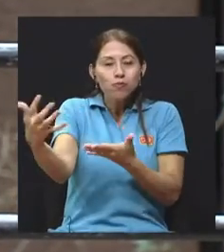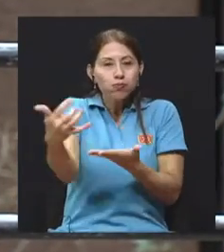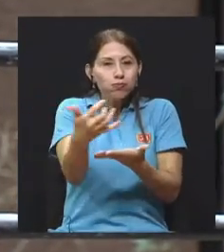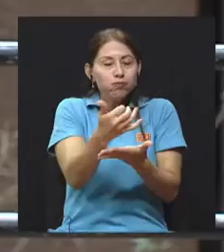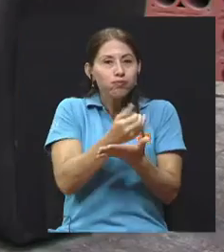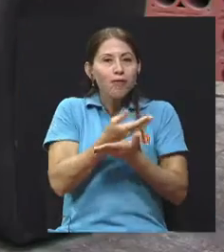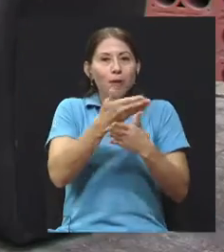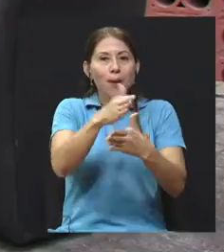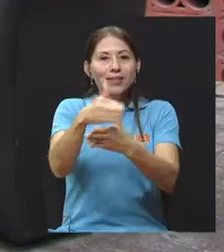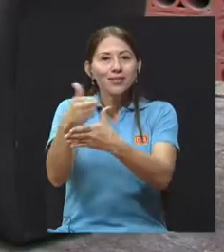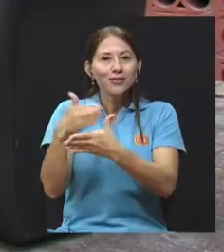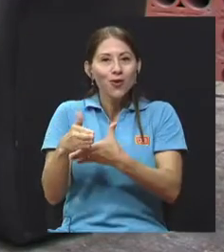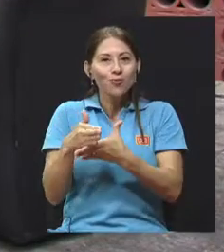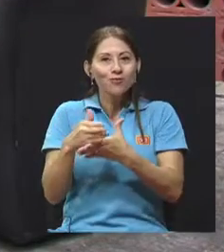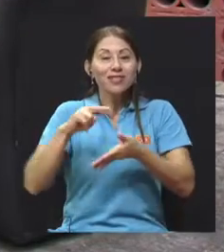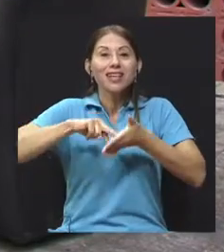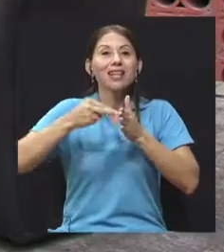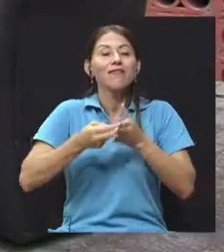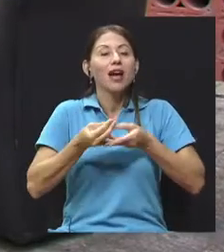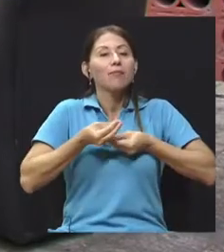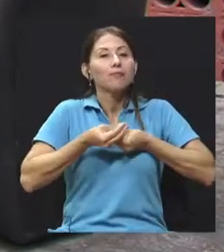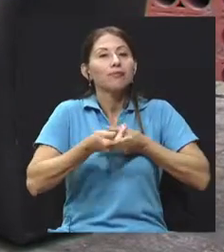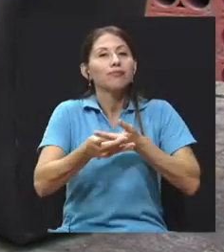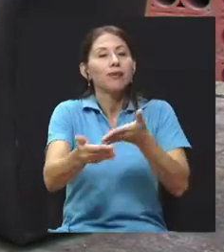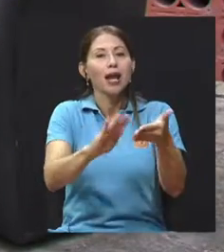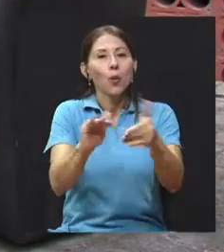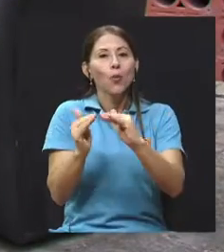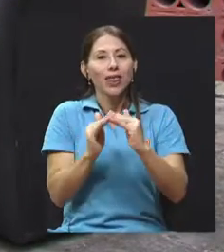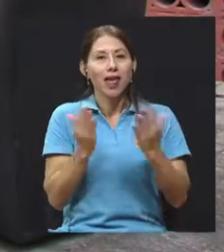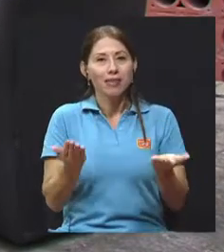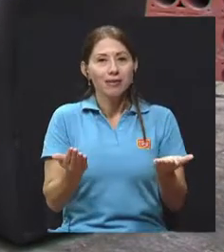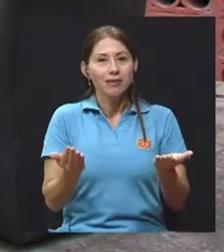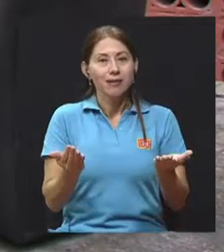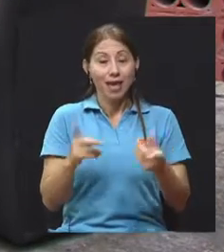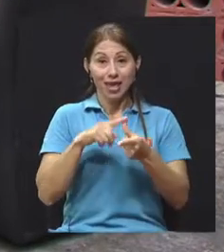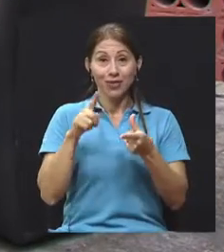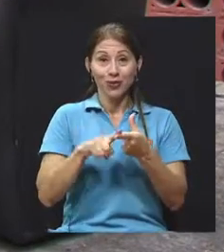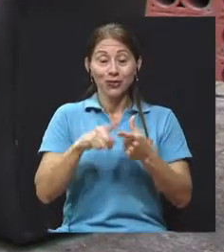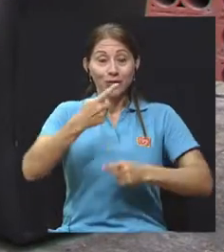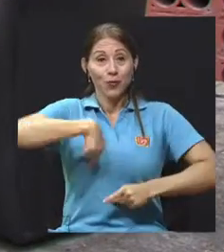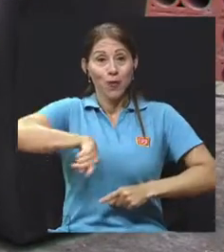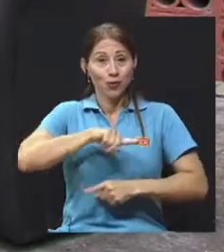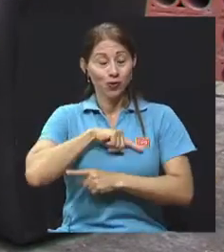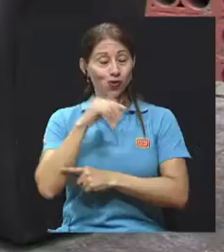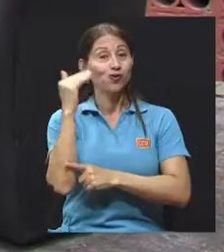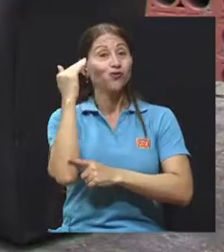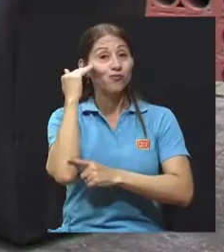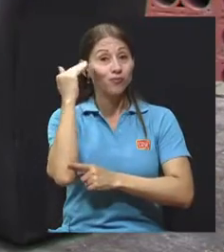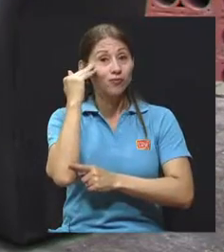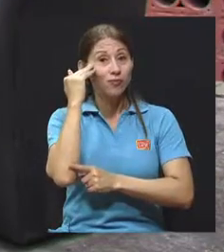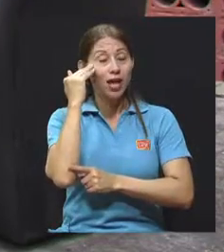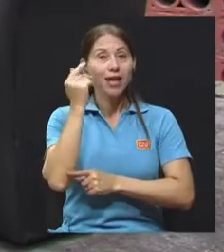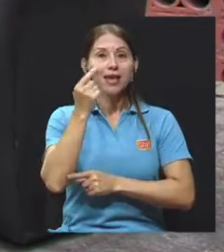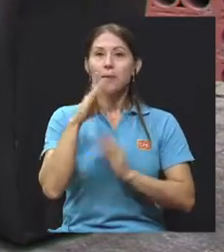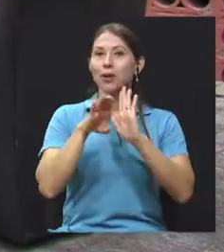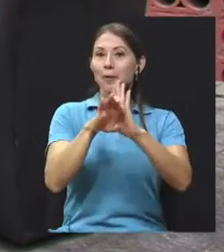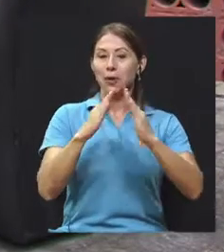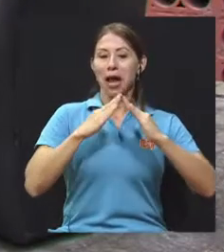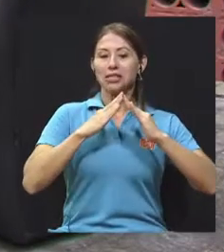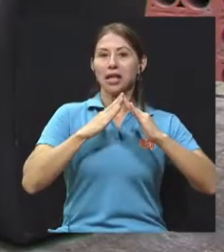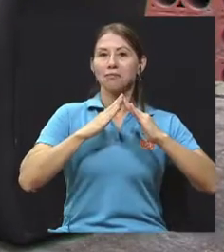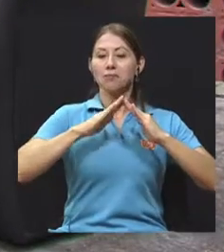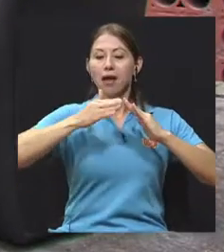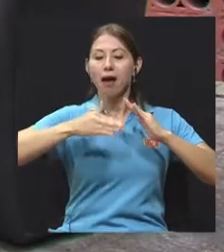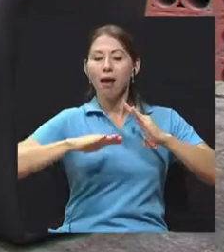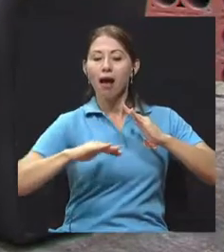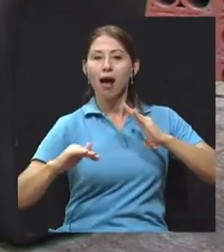personas. Devolverlo hacia la comunidad. Entonces, en esa parte, cuando somos conscientes de que podemos, nuestro pequeño jardín,